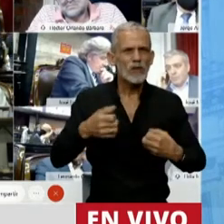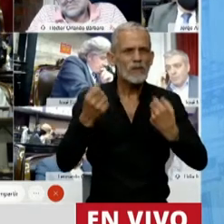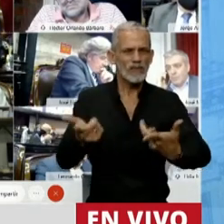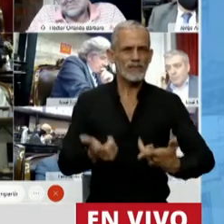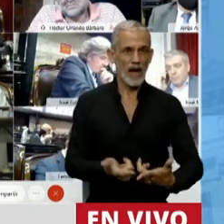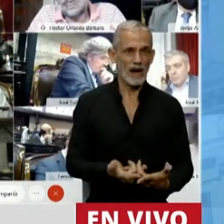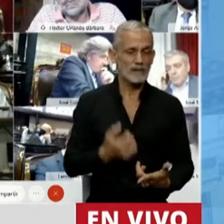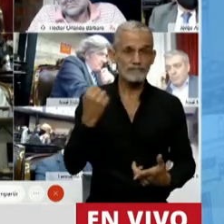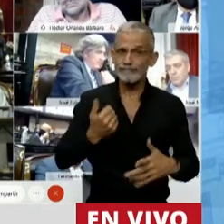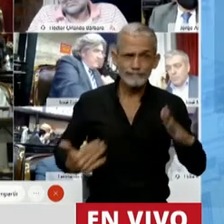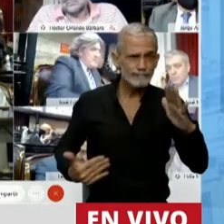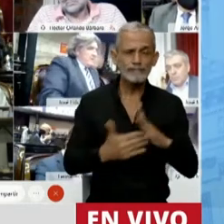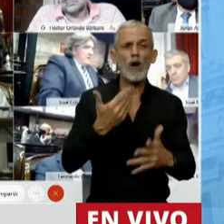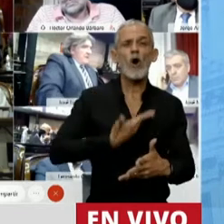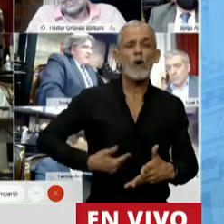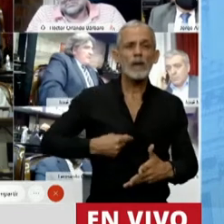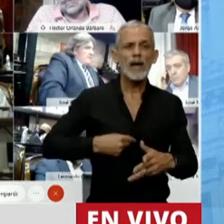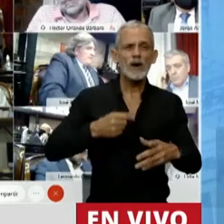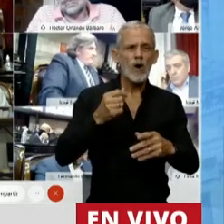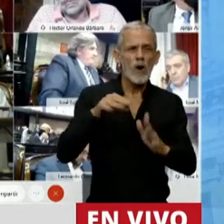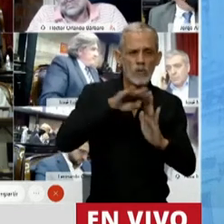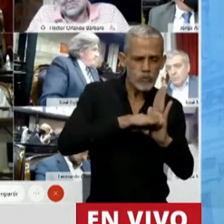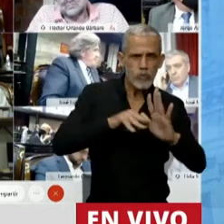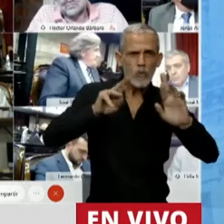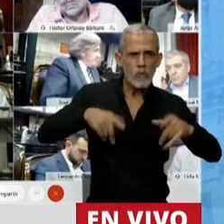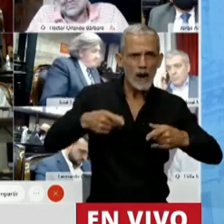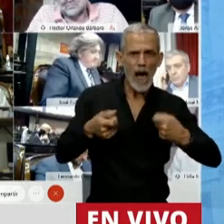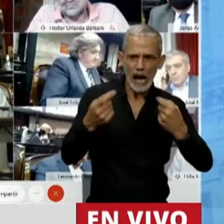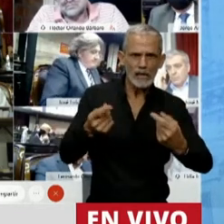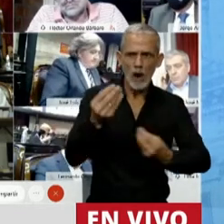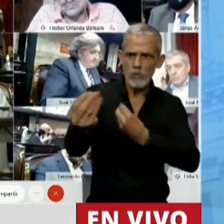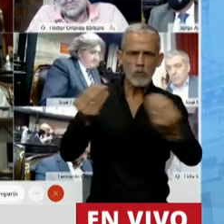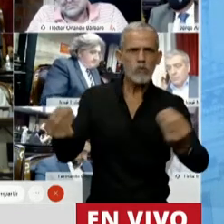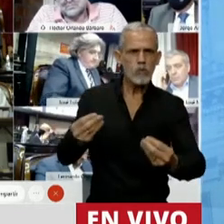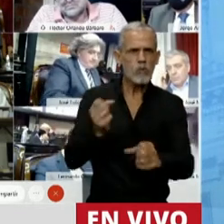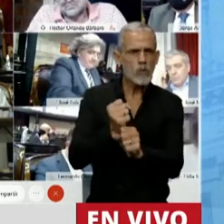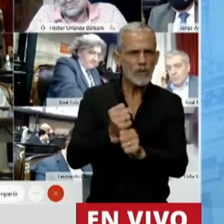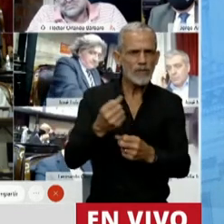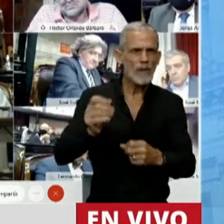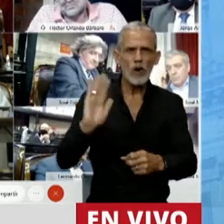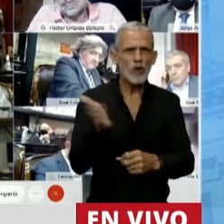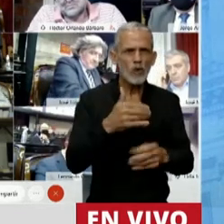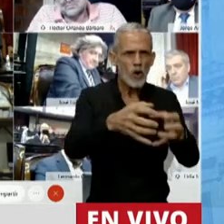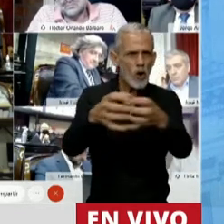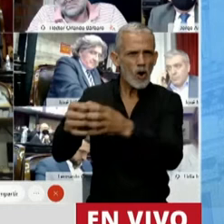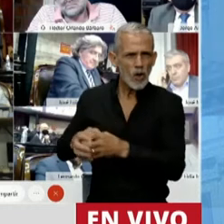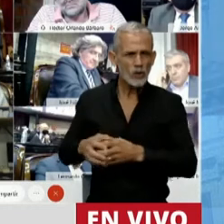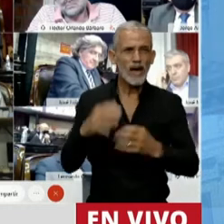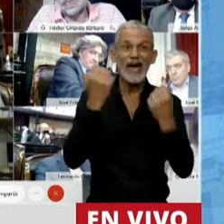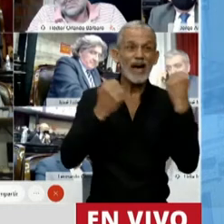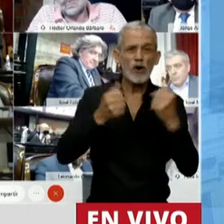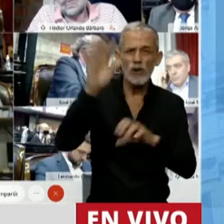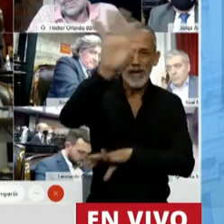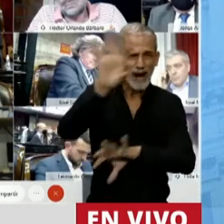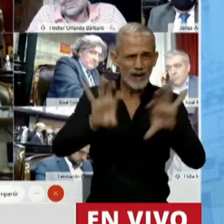que el gobierno trabaje en un programa que posibilite el crecimiento de todos los sectores, de las economías